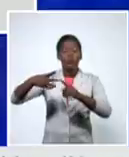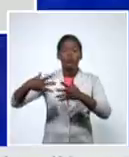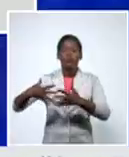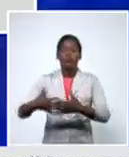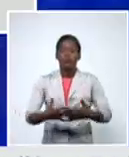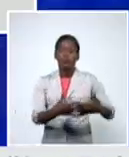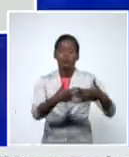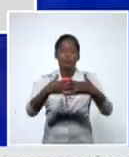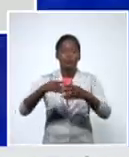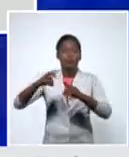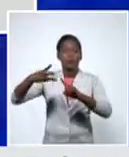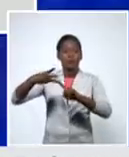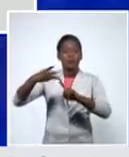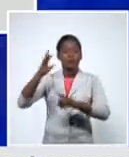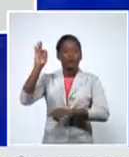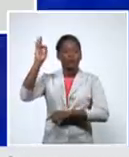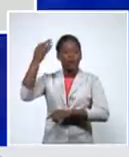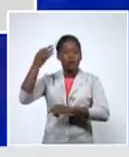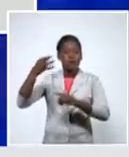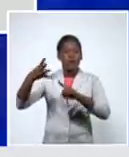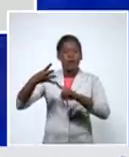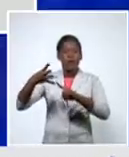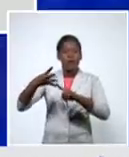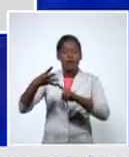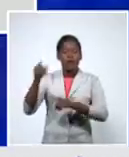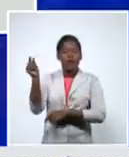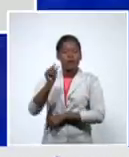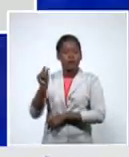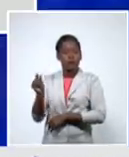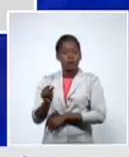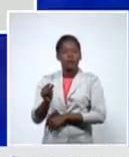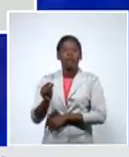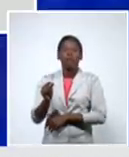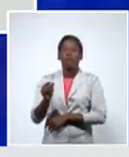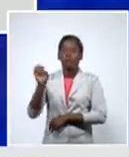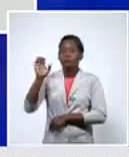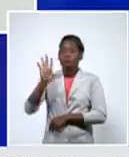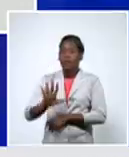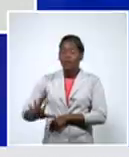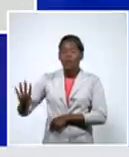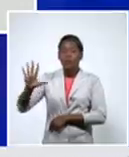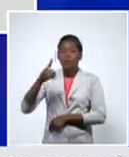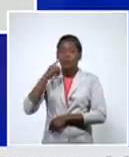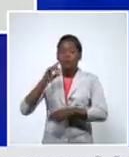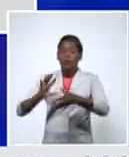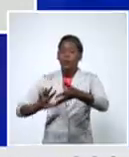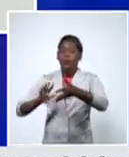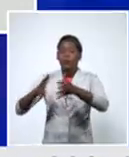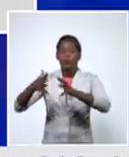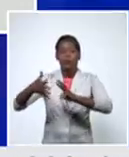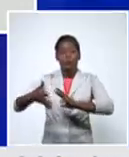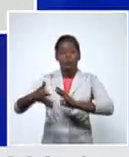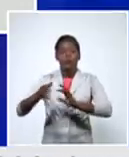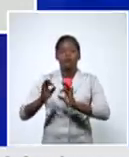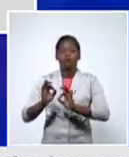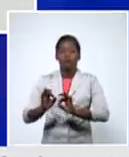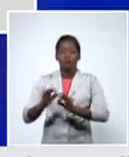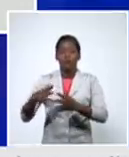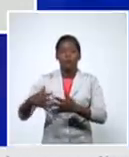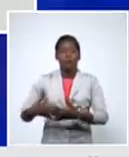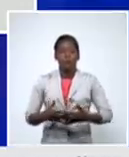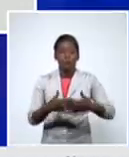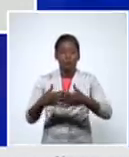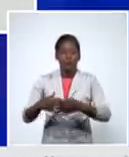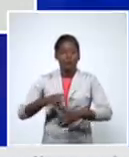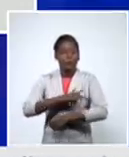Francia Italia como tú decías Europa todavía aportando y diagnosticando un número importante de casos